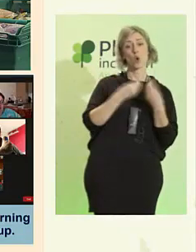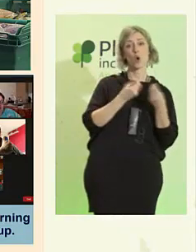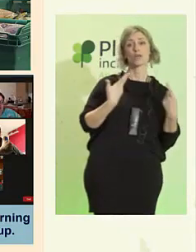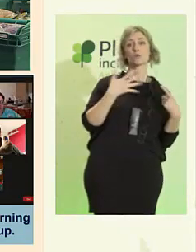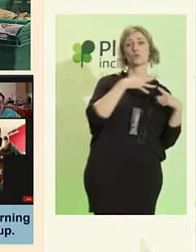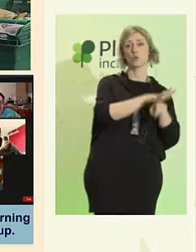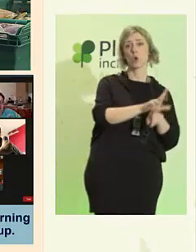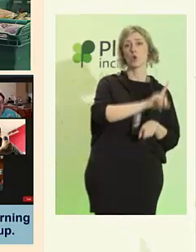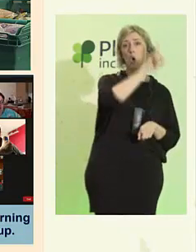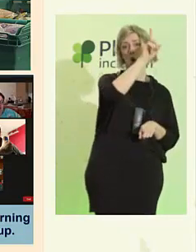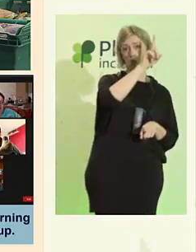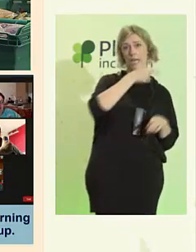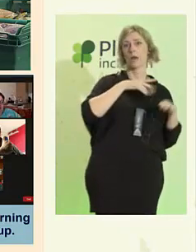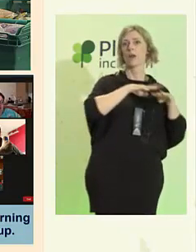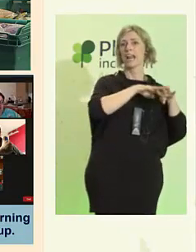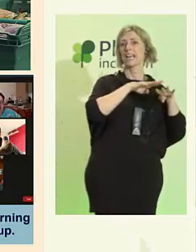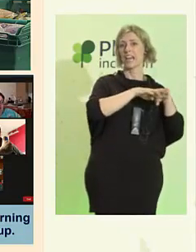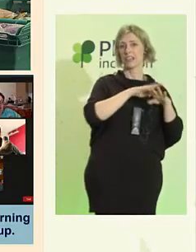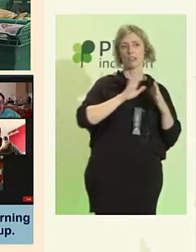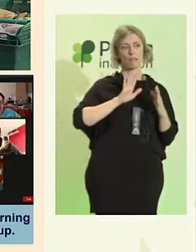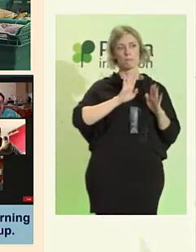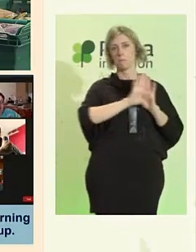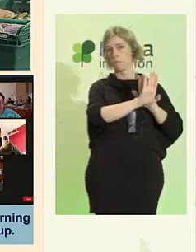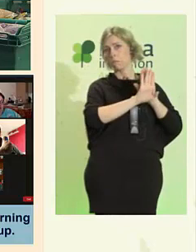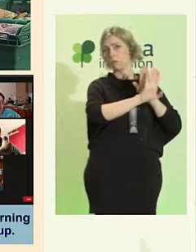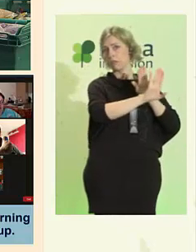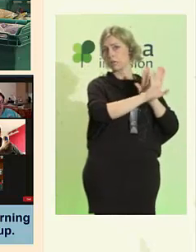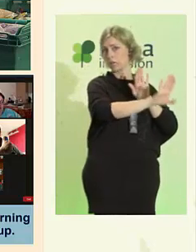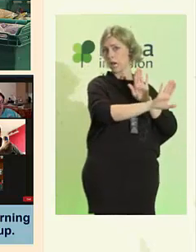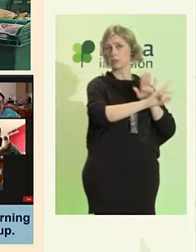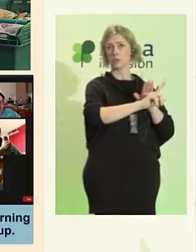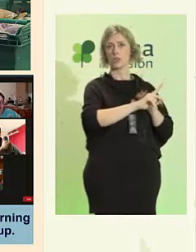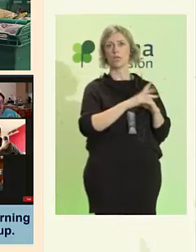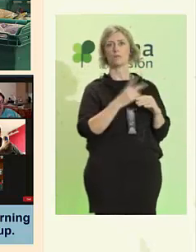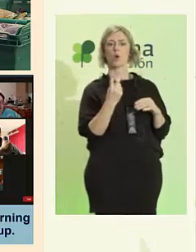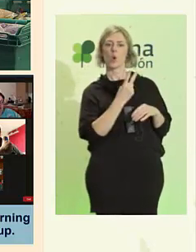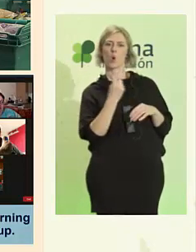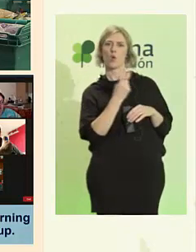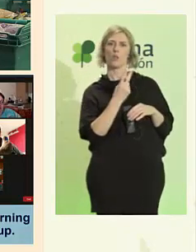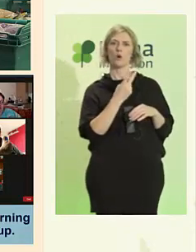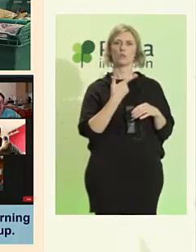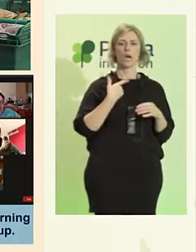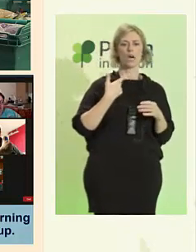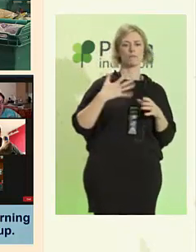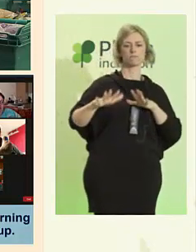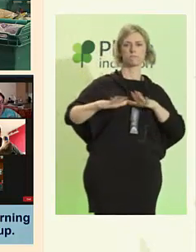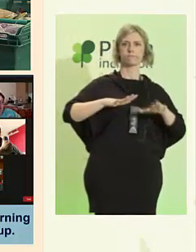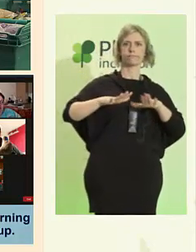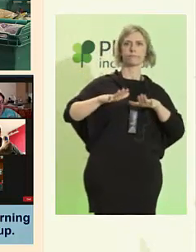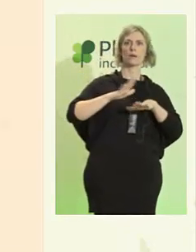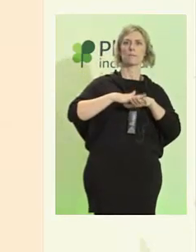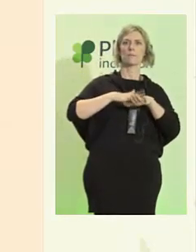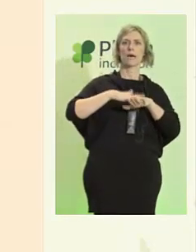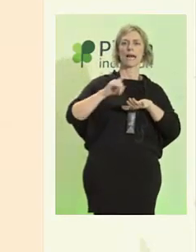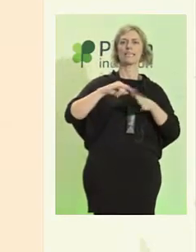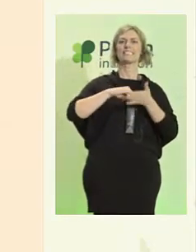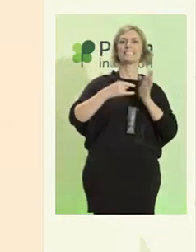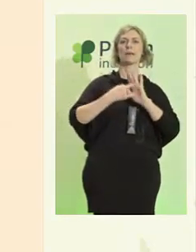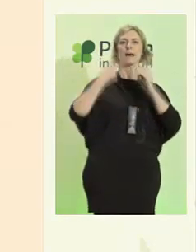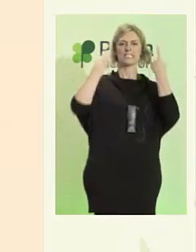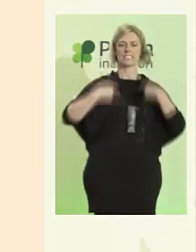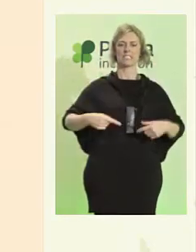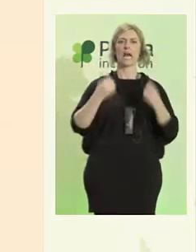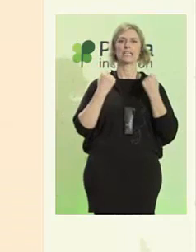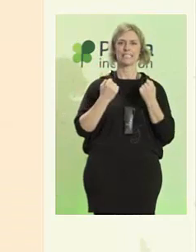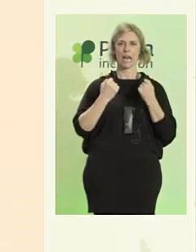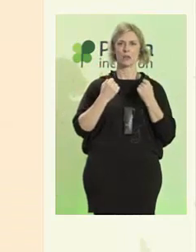red vecina, se están movilizando para intentar implantar cambios en el sistema sanitario.